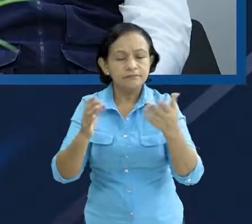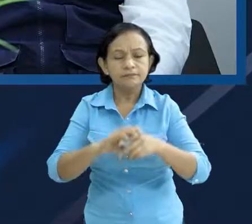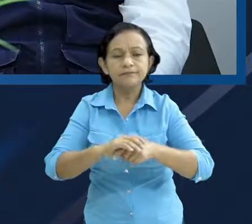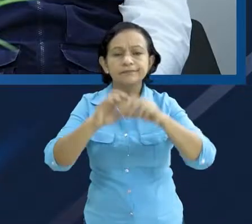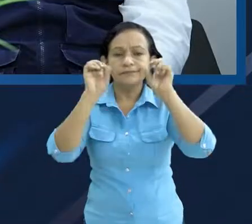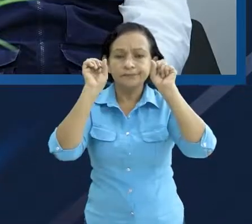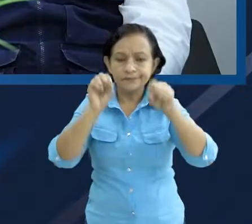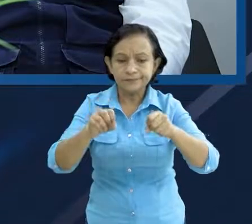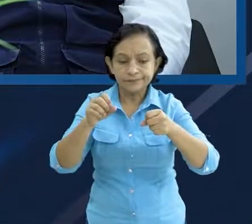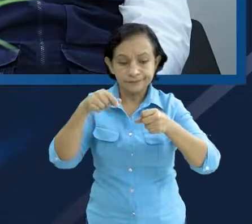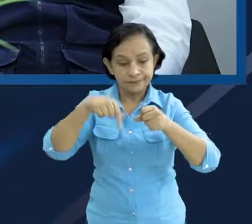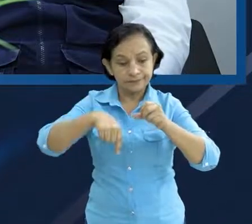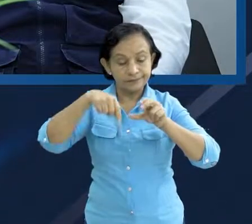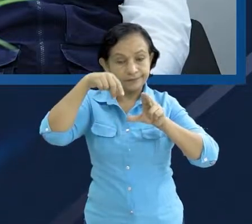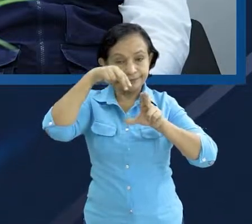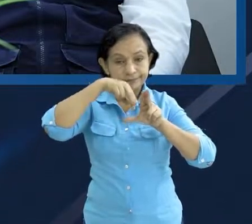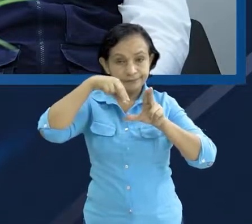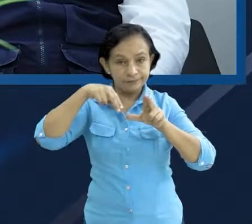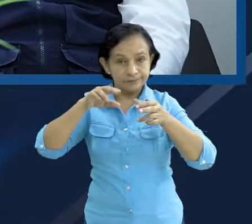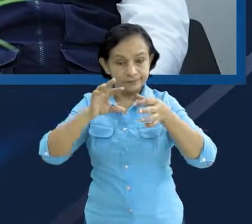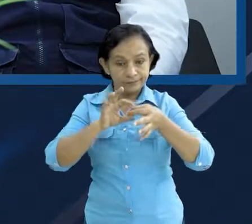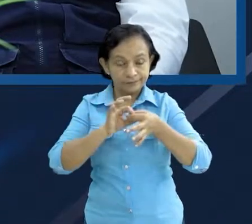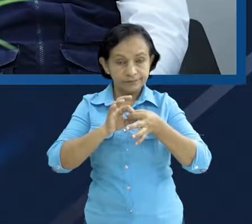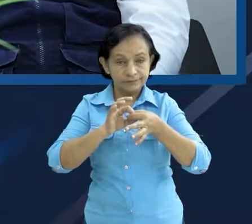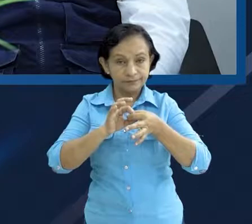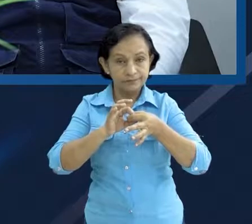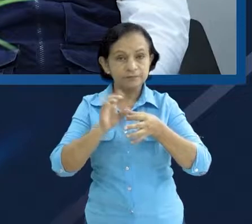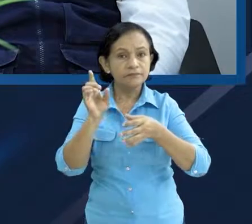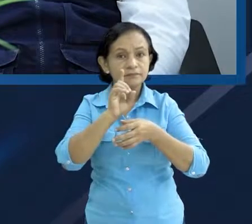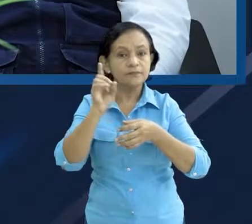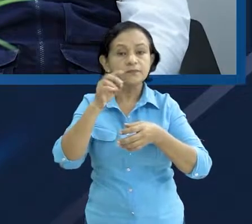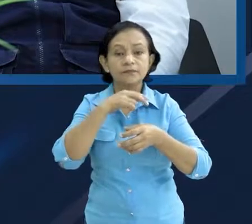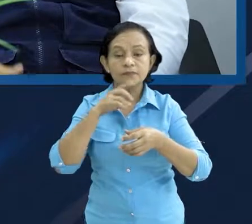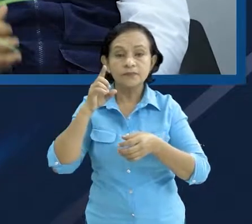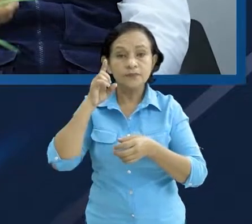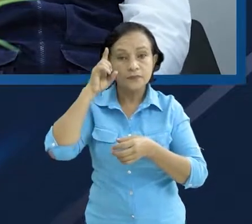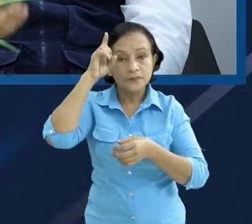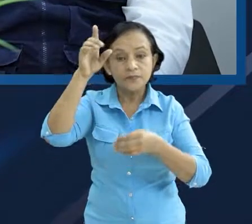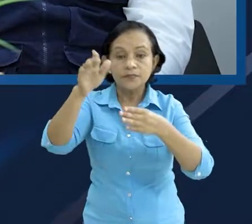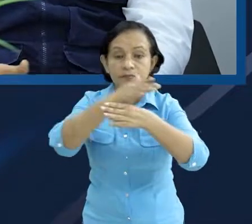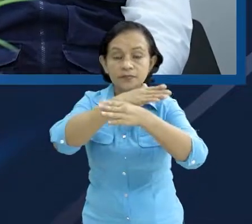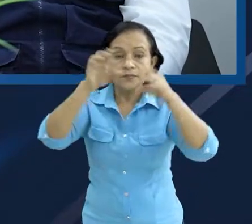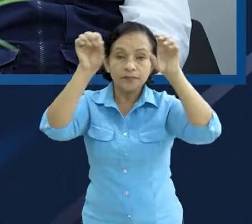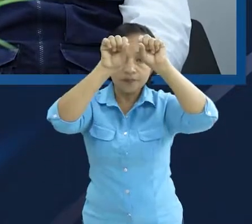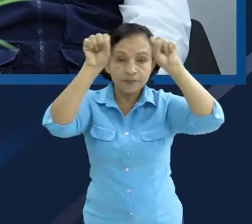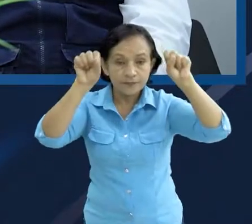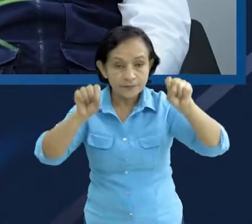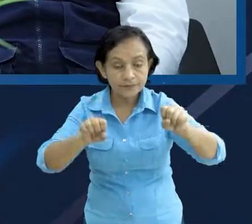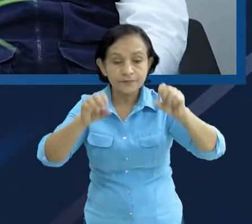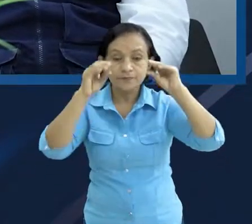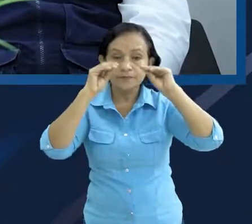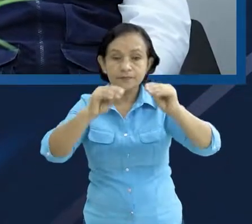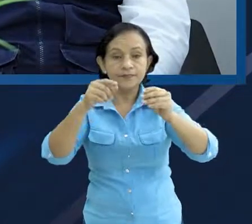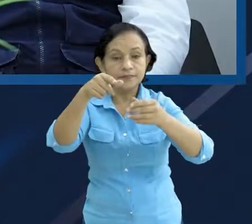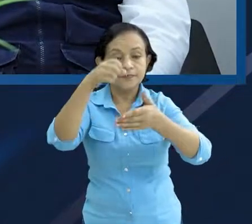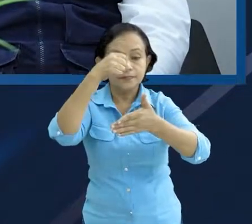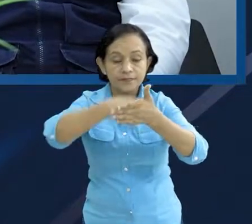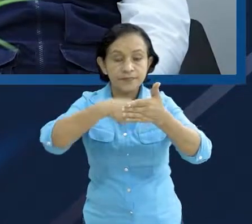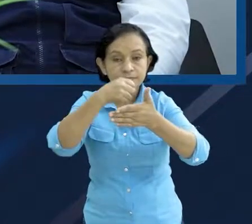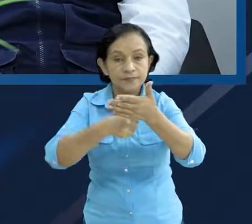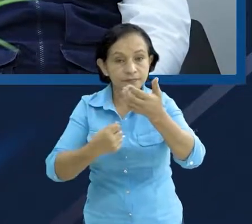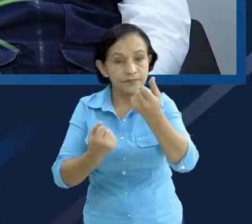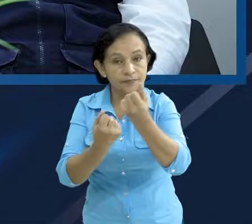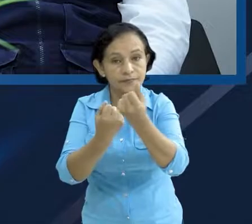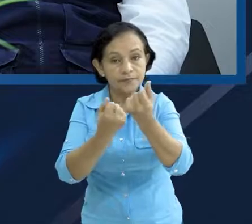nosotros desde la co-dirección de SINAPRE hemos desarrollado múltiples capacitaciones que han venido a fortalecer